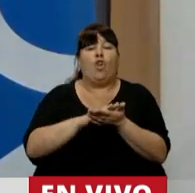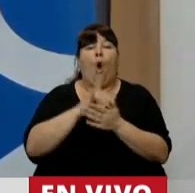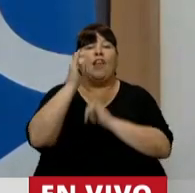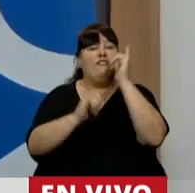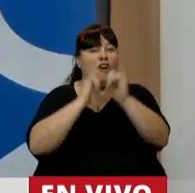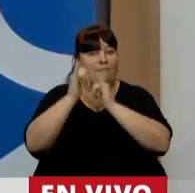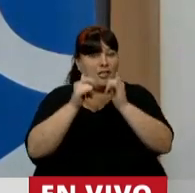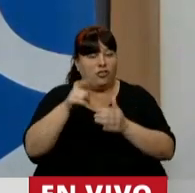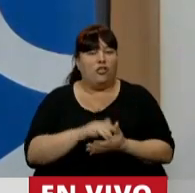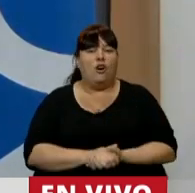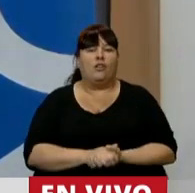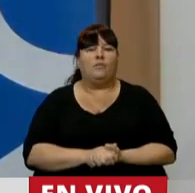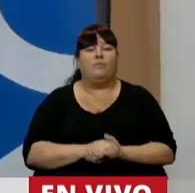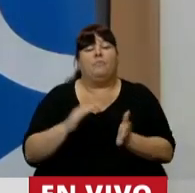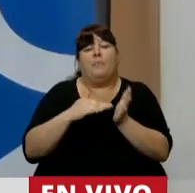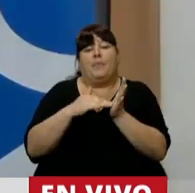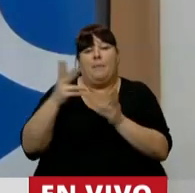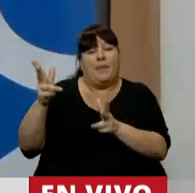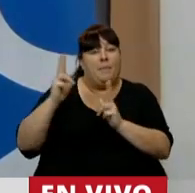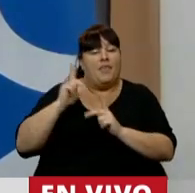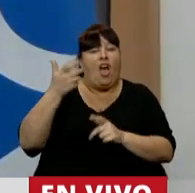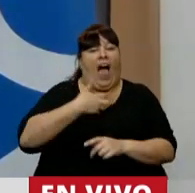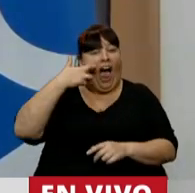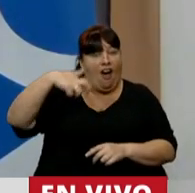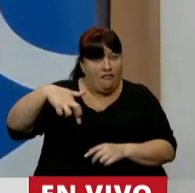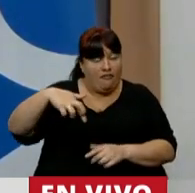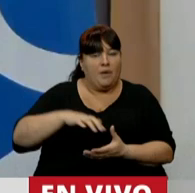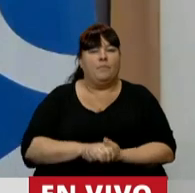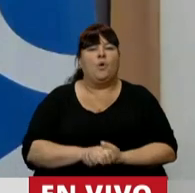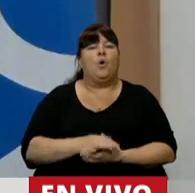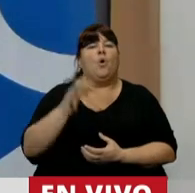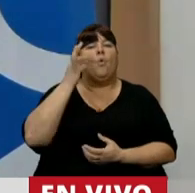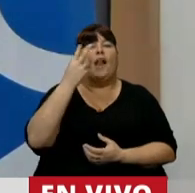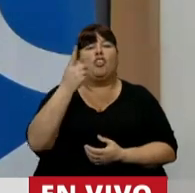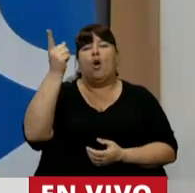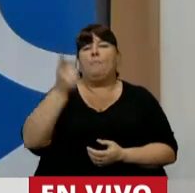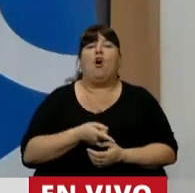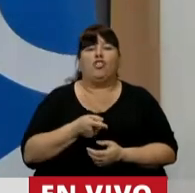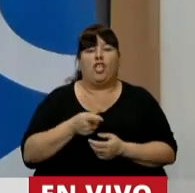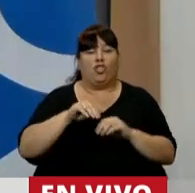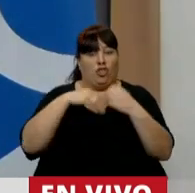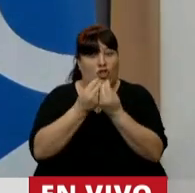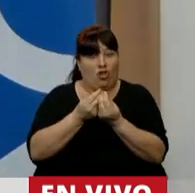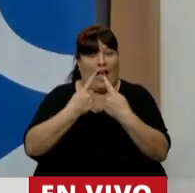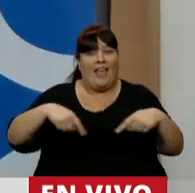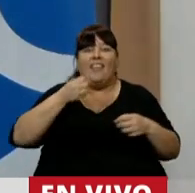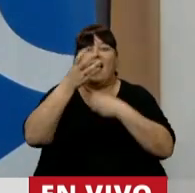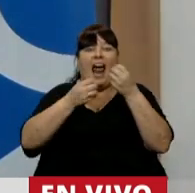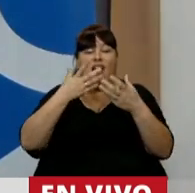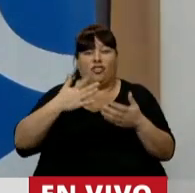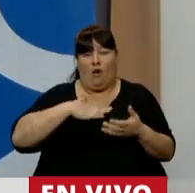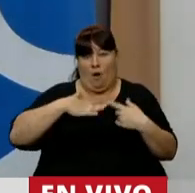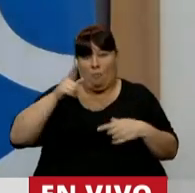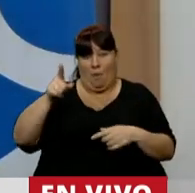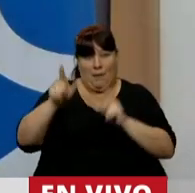información disponible y según lo que nos ha dicho la AFIP, el 42% del total de los bienes declarados por